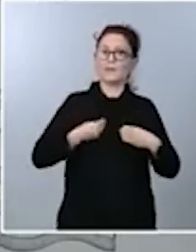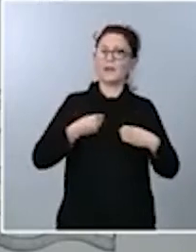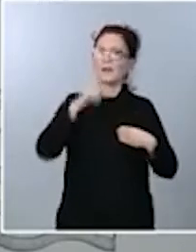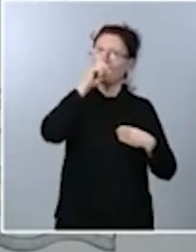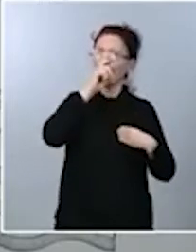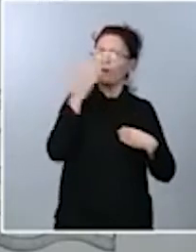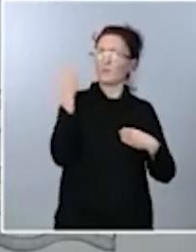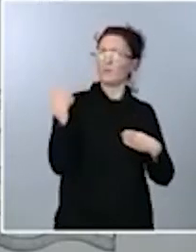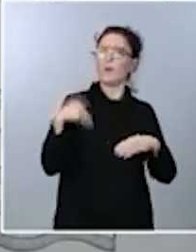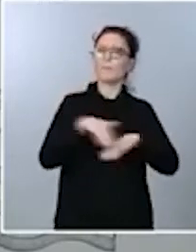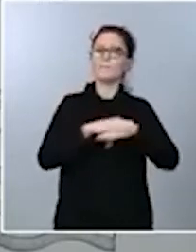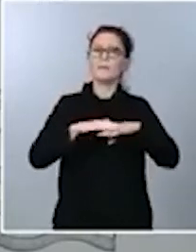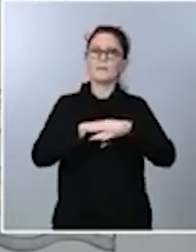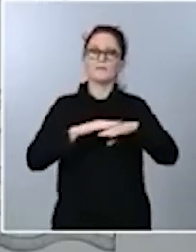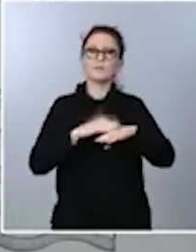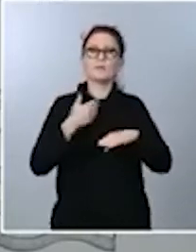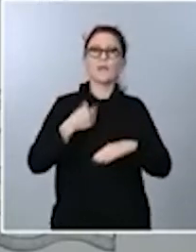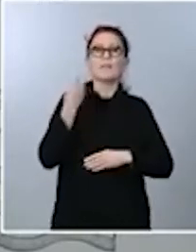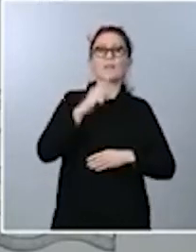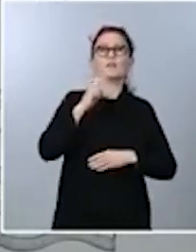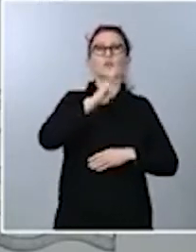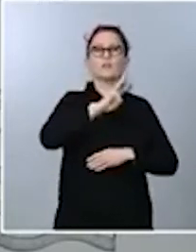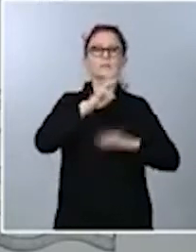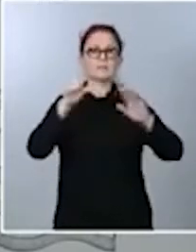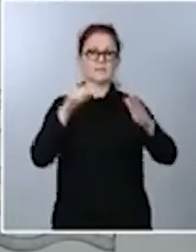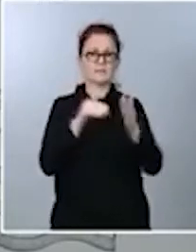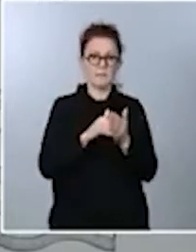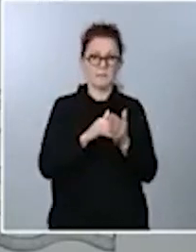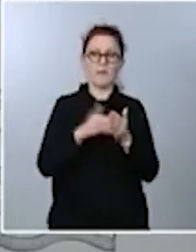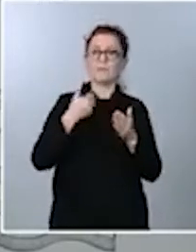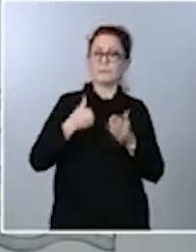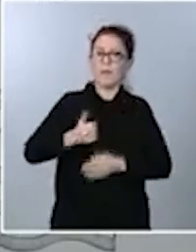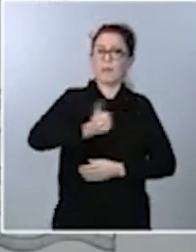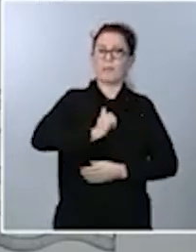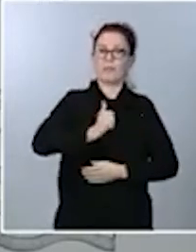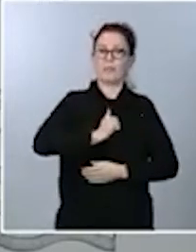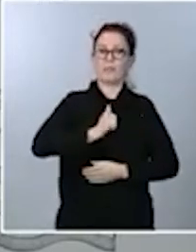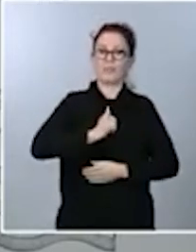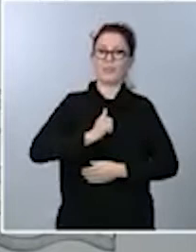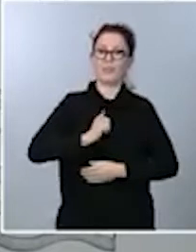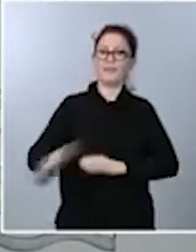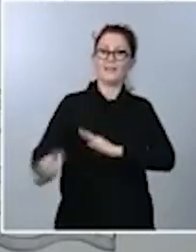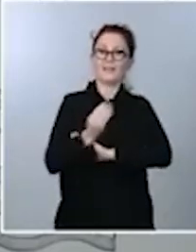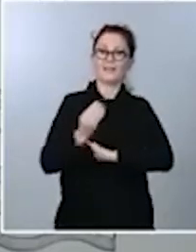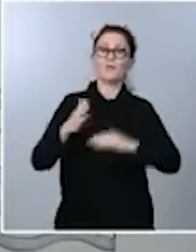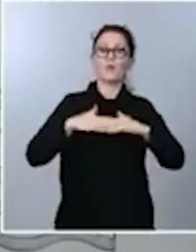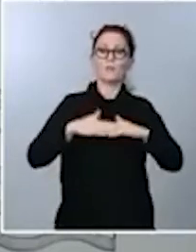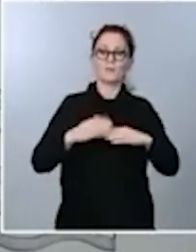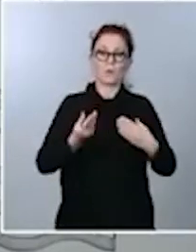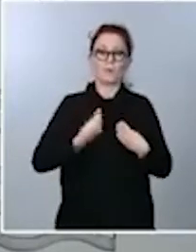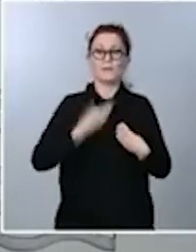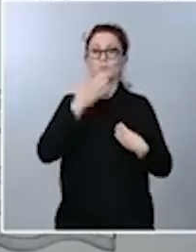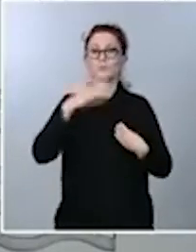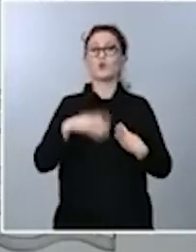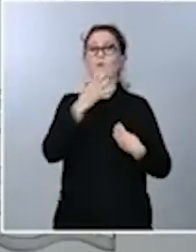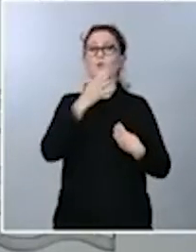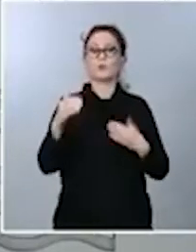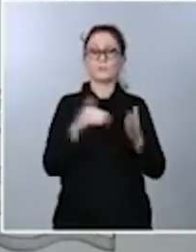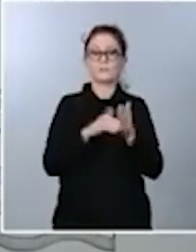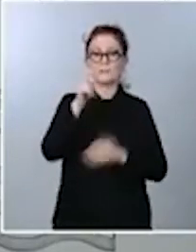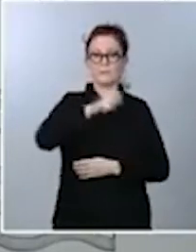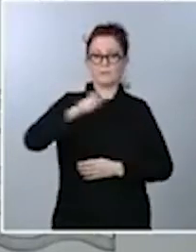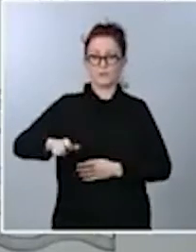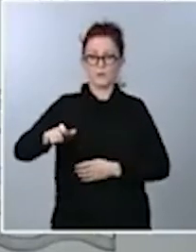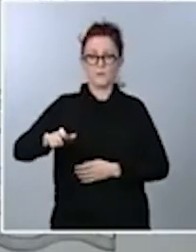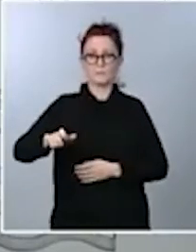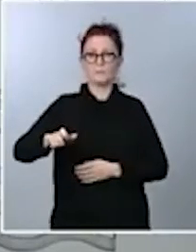136.000 hogares que se han beneficiado del ingreso mínimo vital. Esto significa en torno a 400.000 personas. Creo que se ha